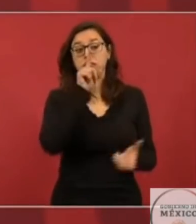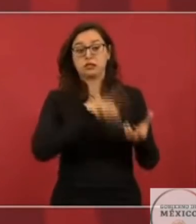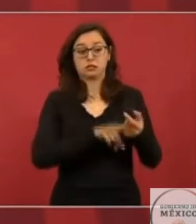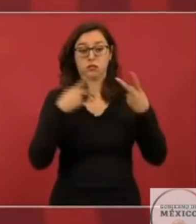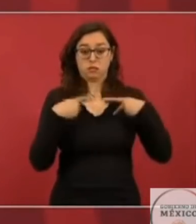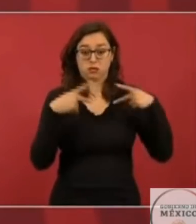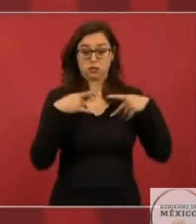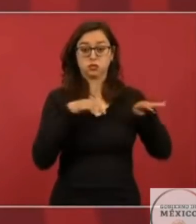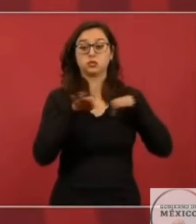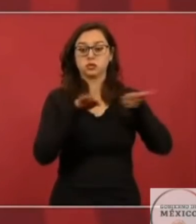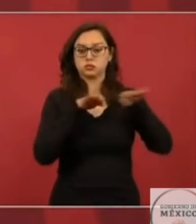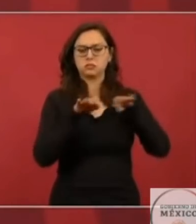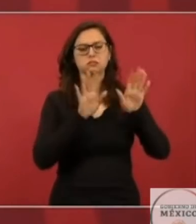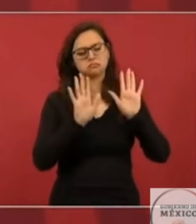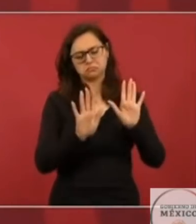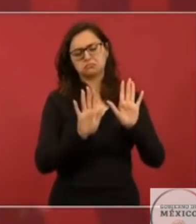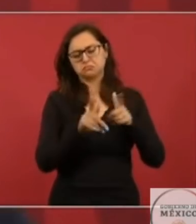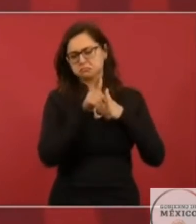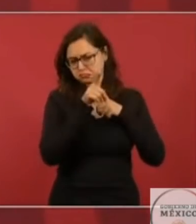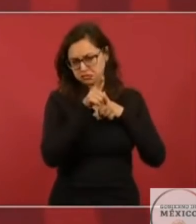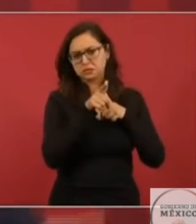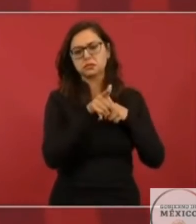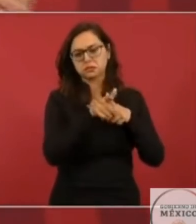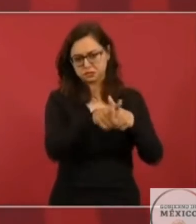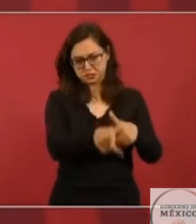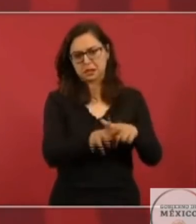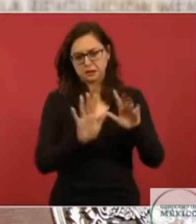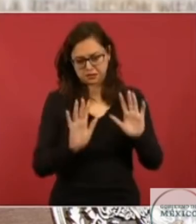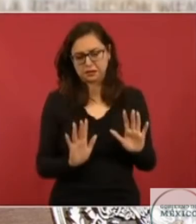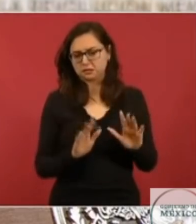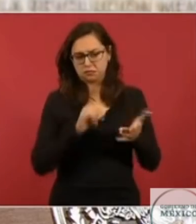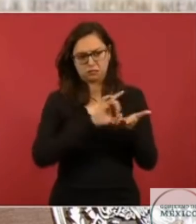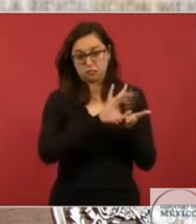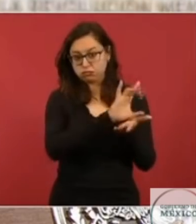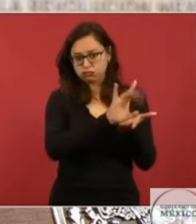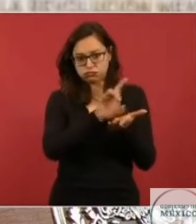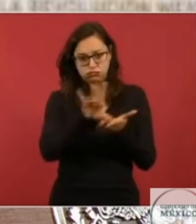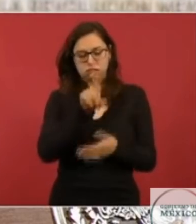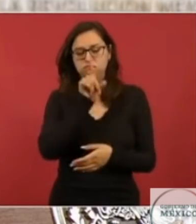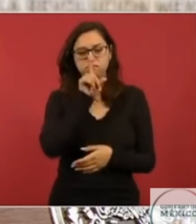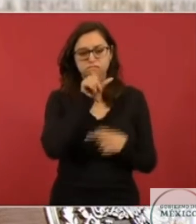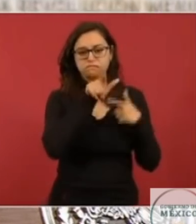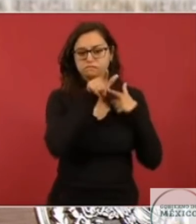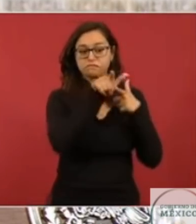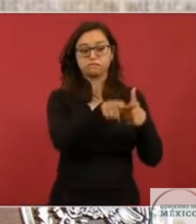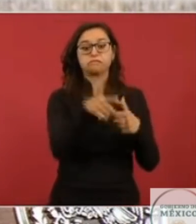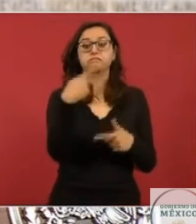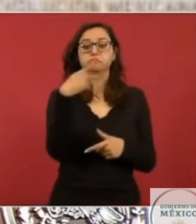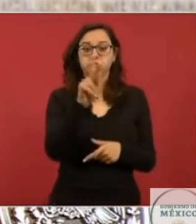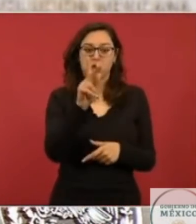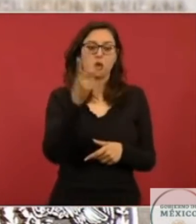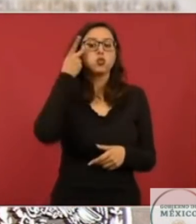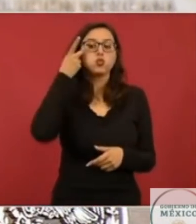refinería, los directivos van a continuar, pero la refinería es de la Nación, es de México, ya se adquirió.